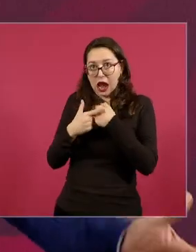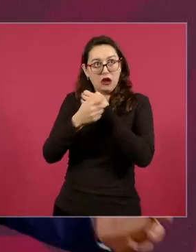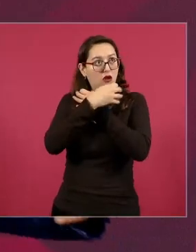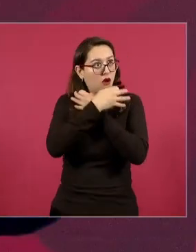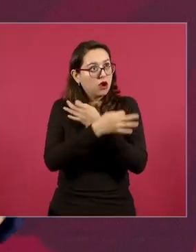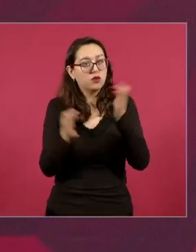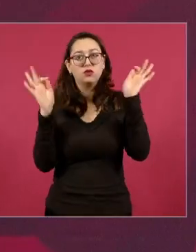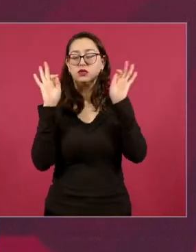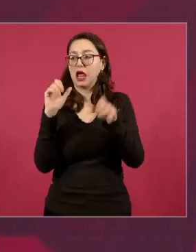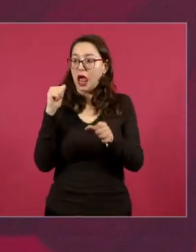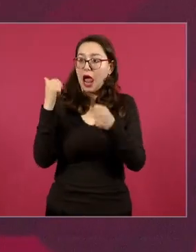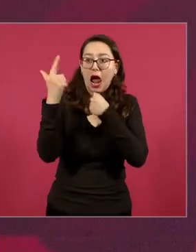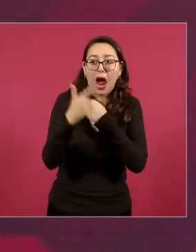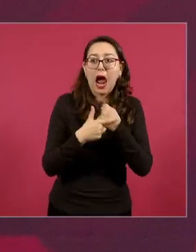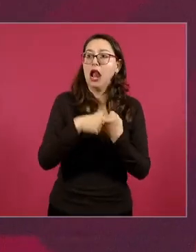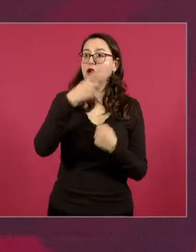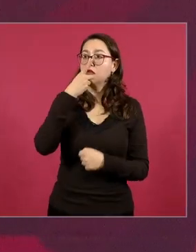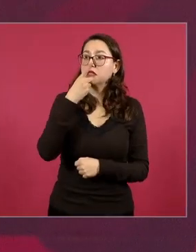esto